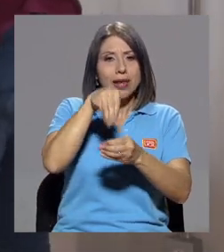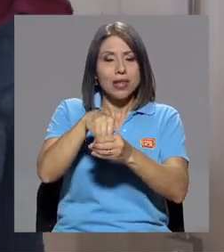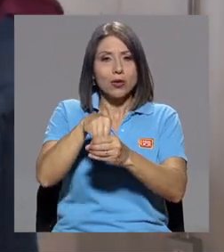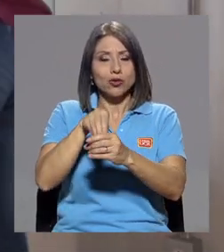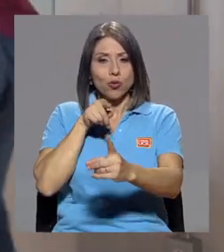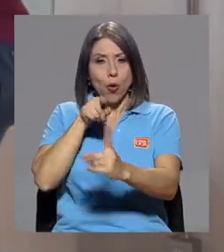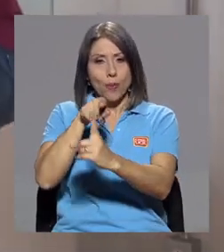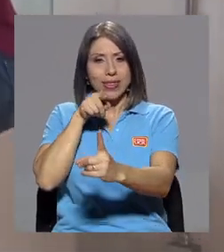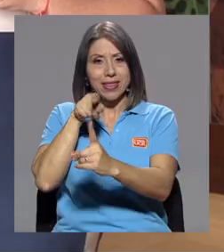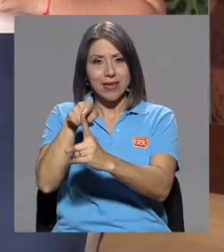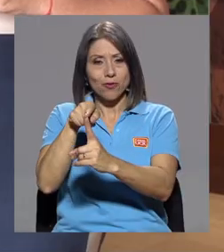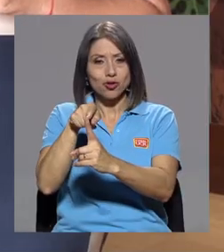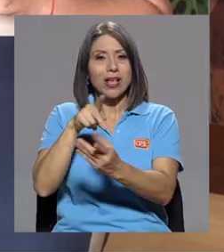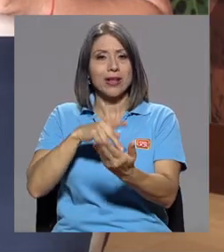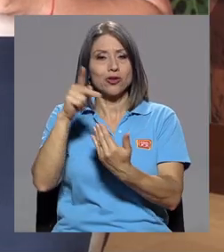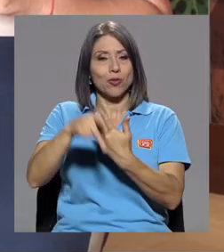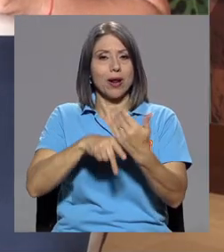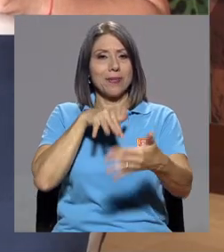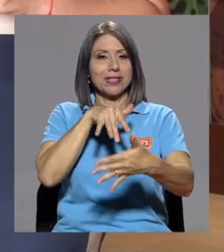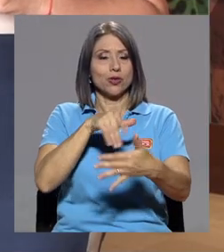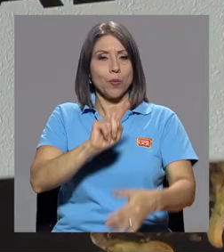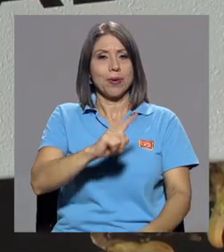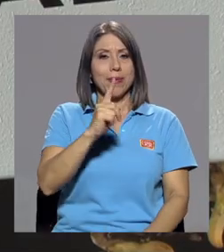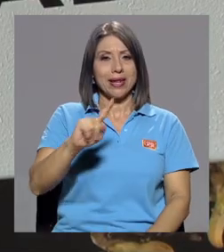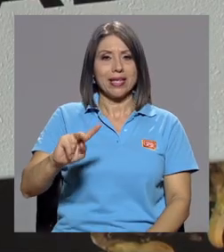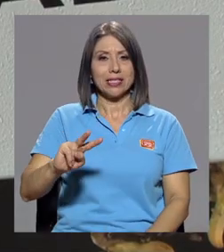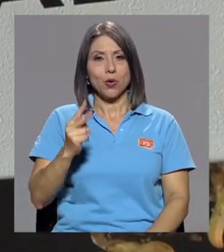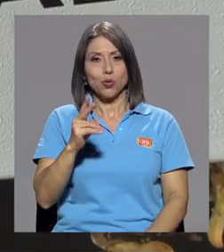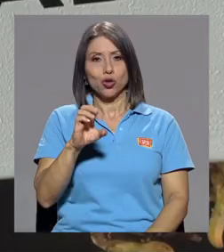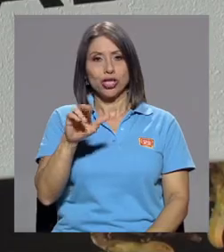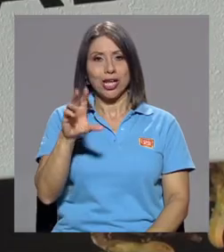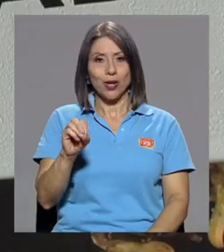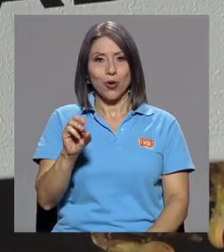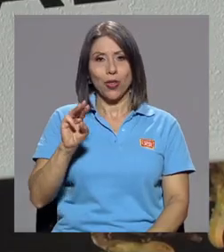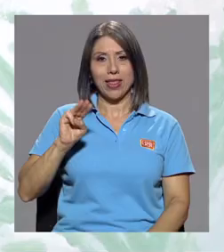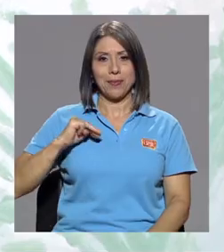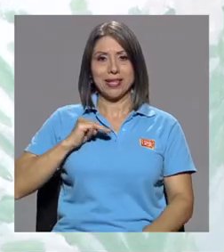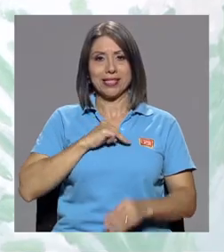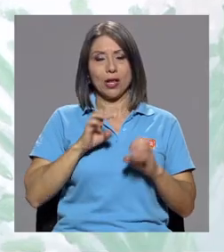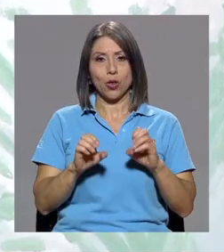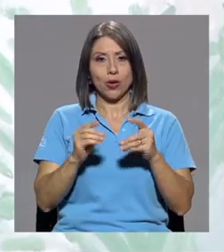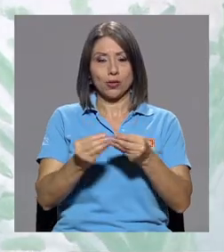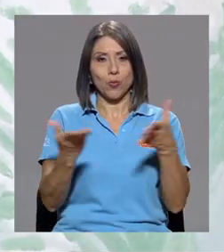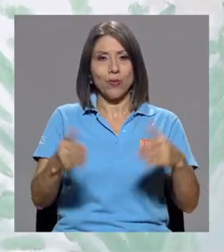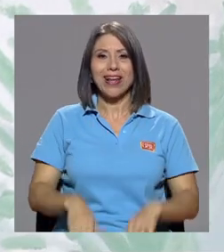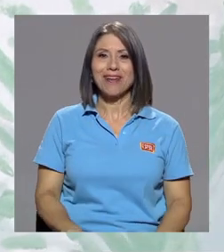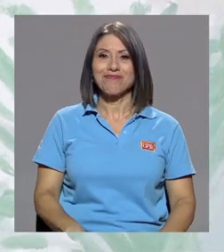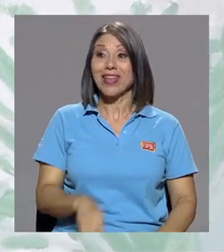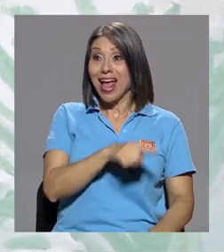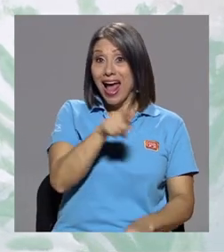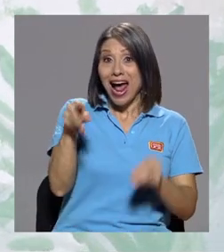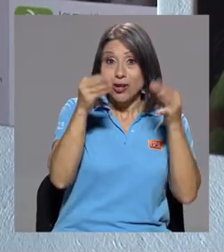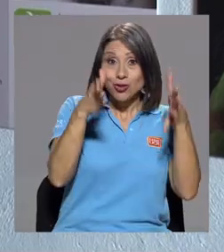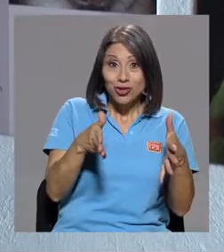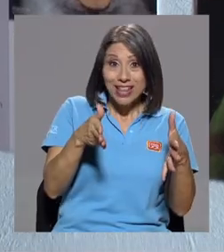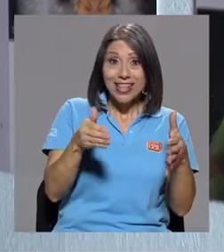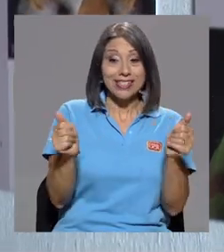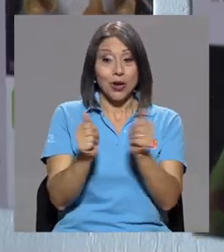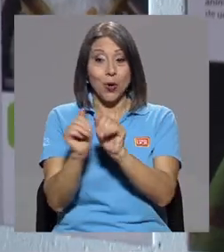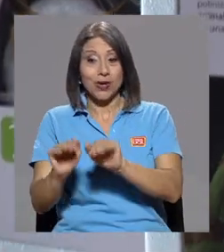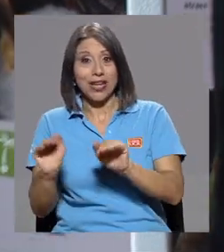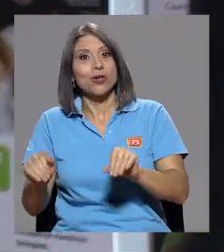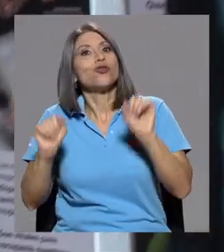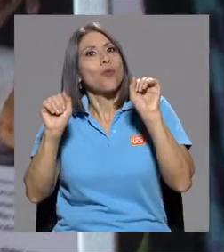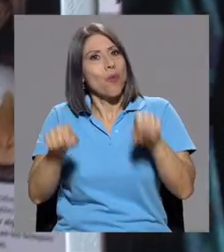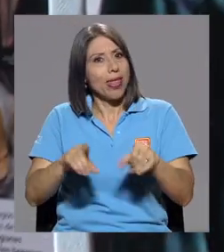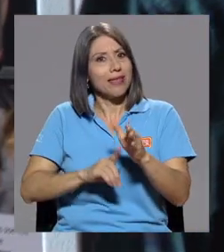los programas de estudio de primer y segundo ciclo del MEP. El museo le ofrece a los docentes desarrollar con sus niños y niñas talleres y